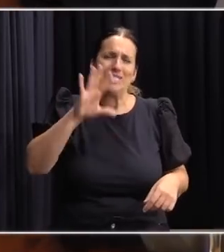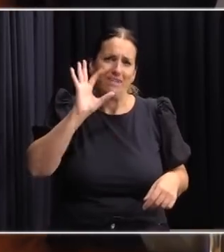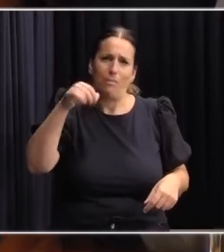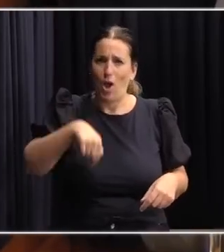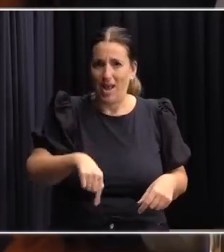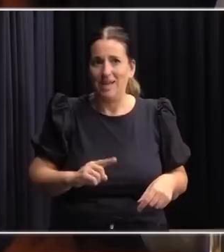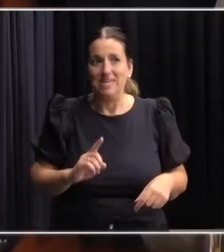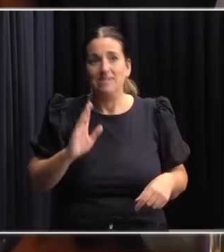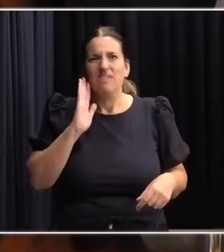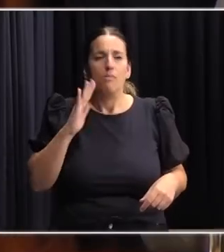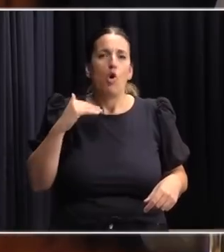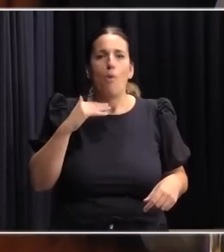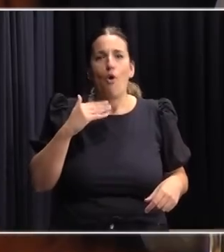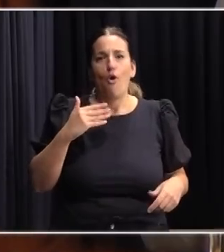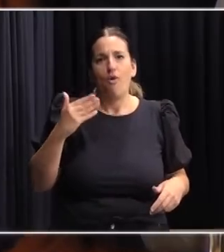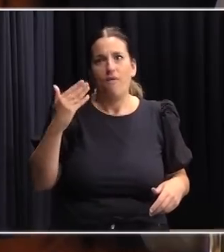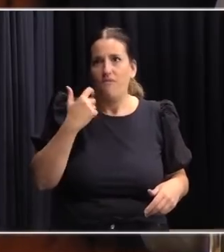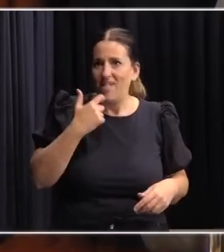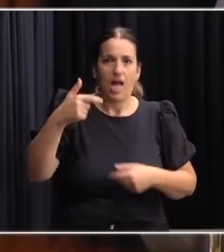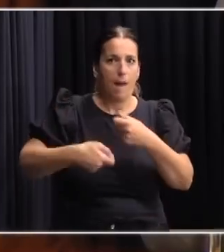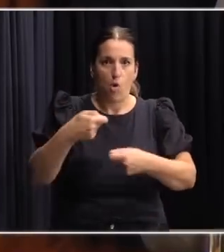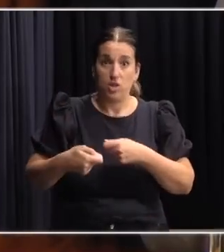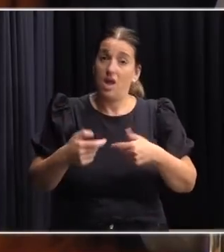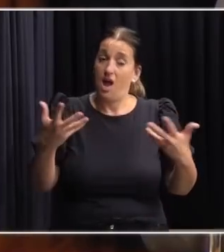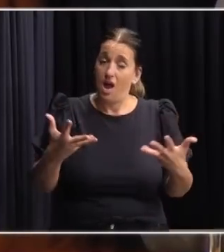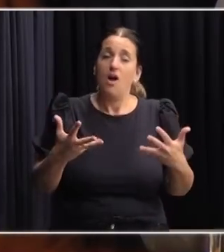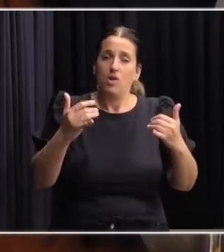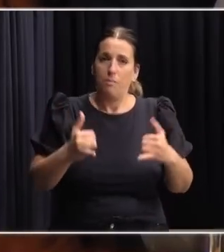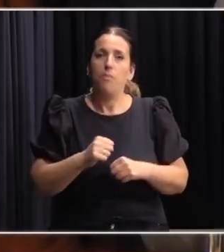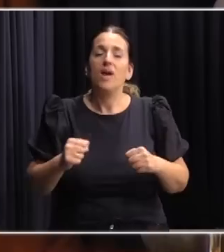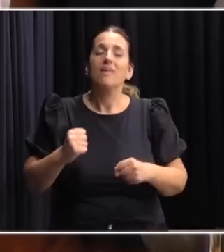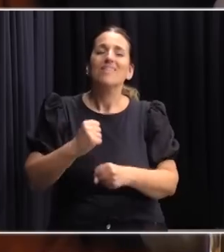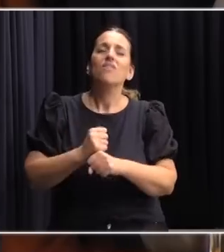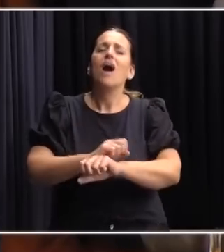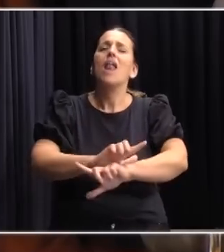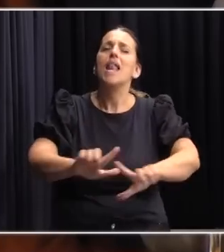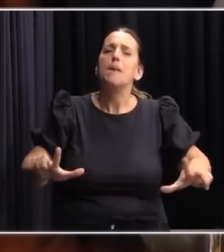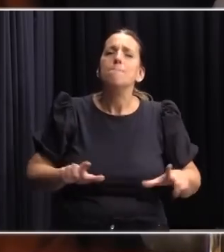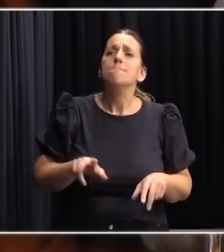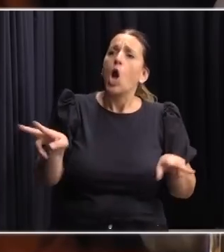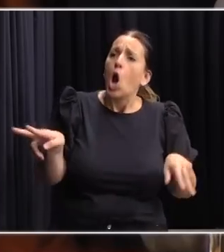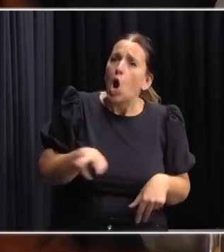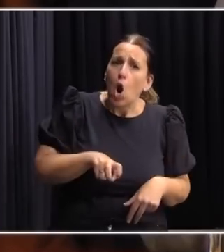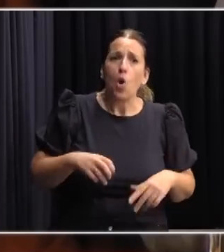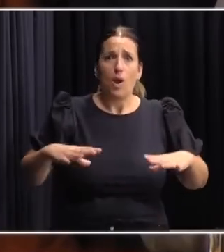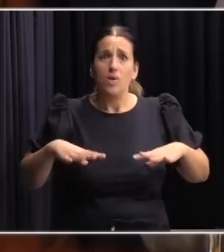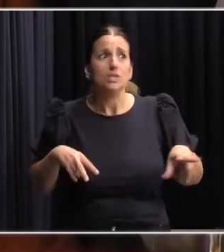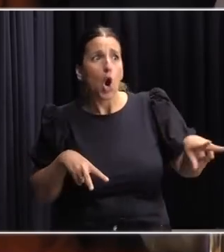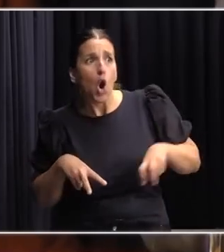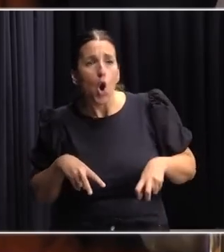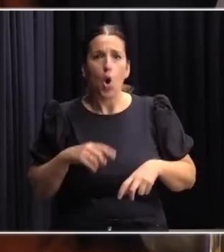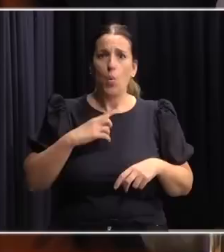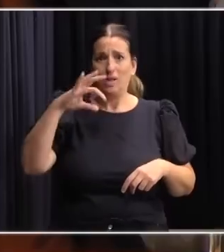se dice comúnmente, trabaja en negro, o en la informalidad. Esto lo va a legitimar para poder trabajar, cobra jubilación, cobra un sueldo,